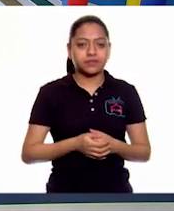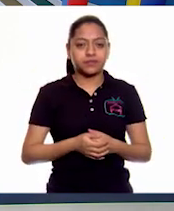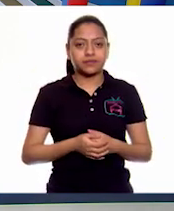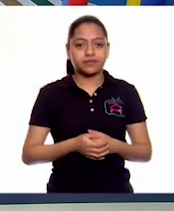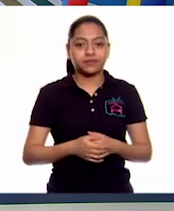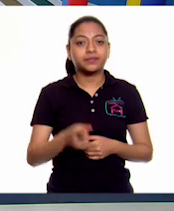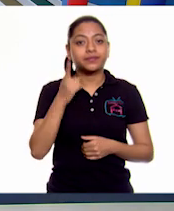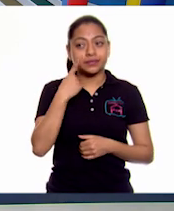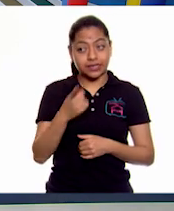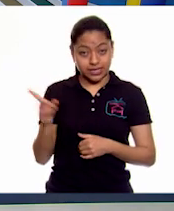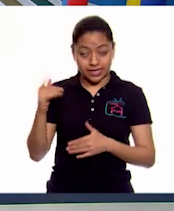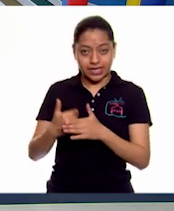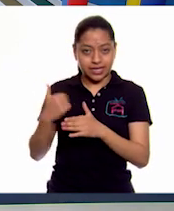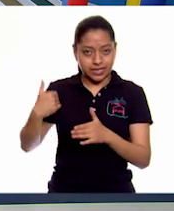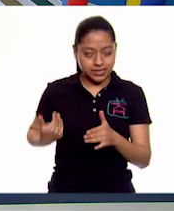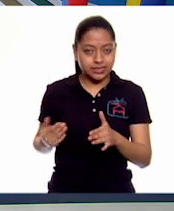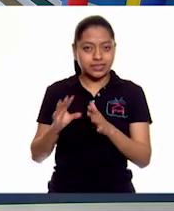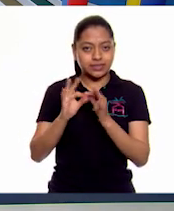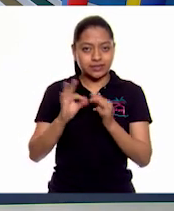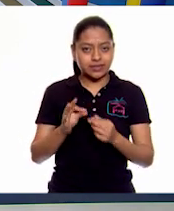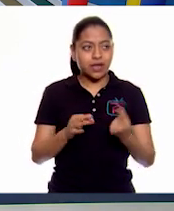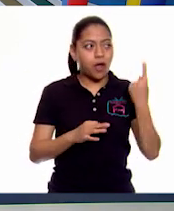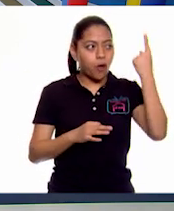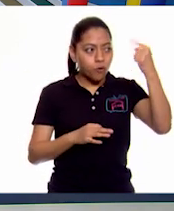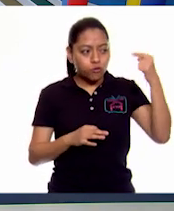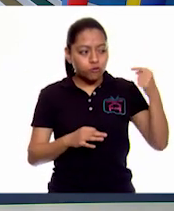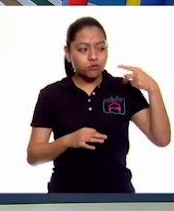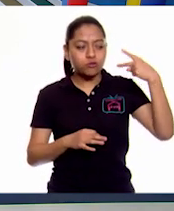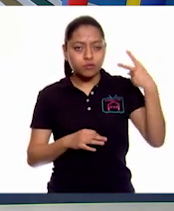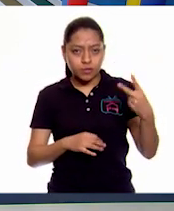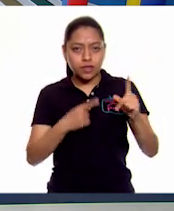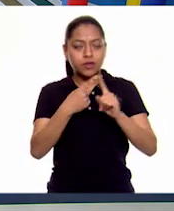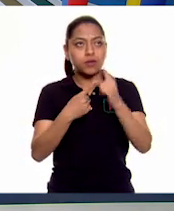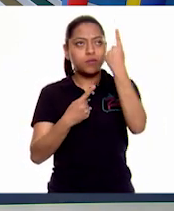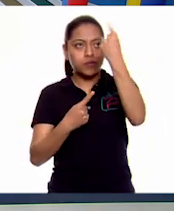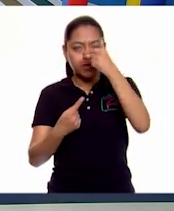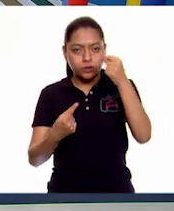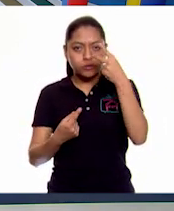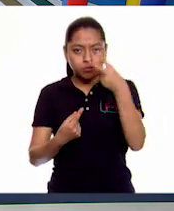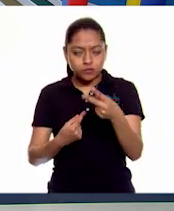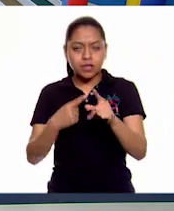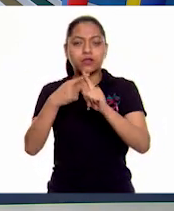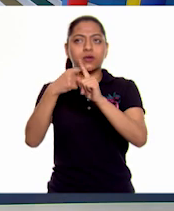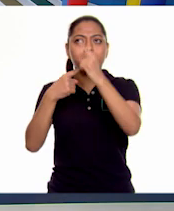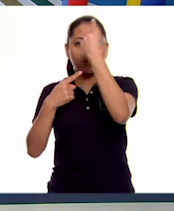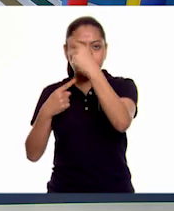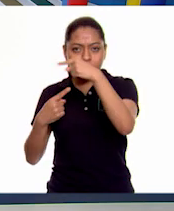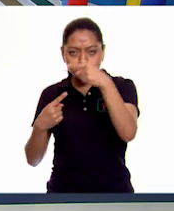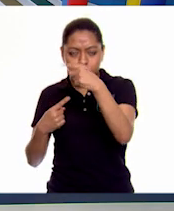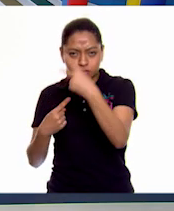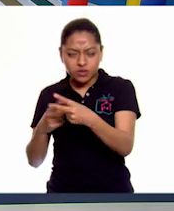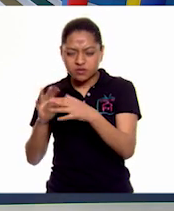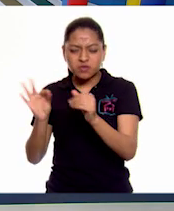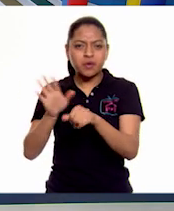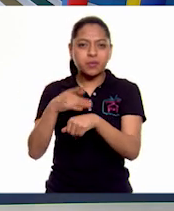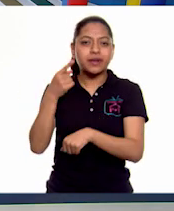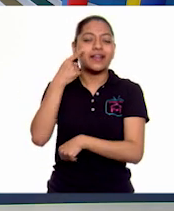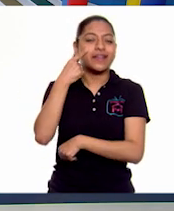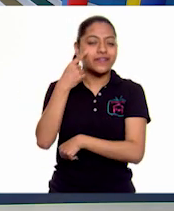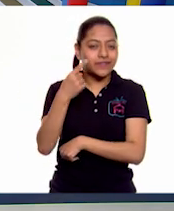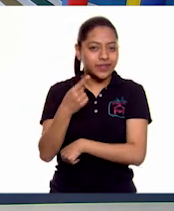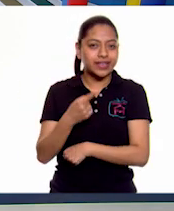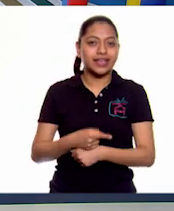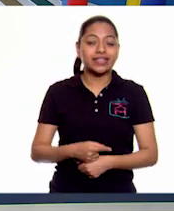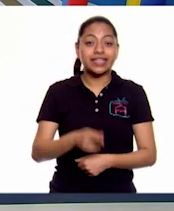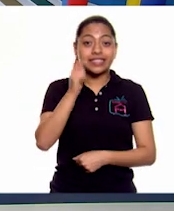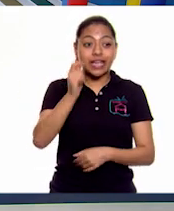Lo que se refiere, Ale, es, que solo vamos a utilizar, tres medios círculos